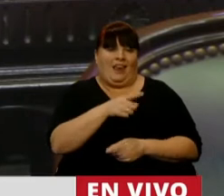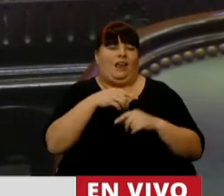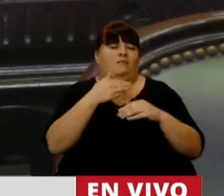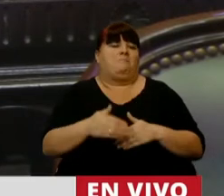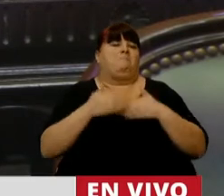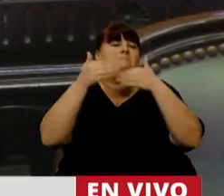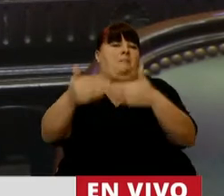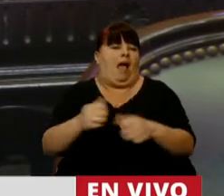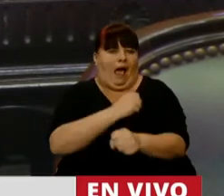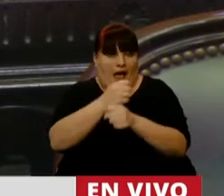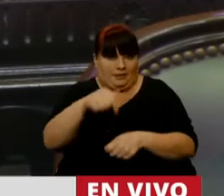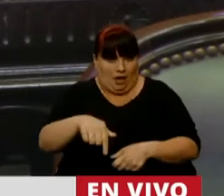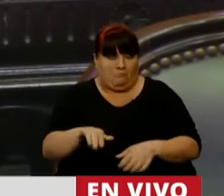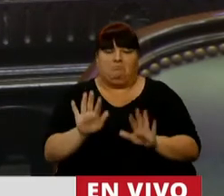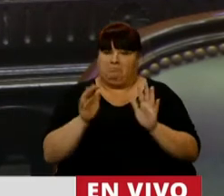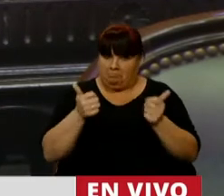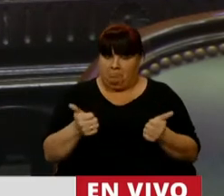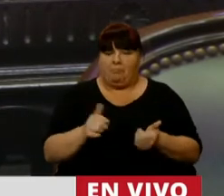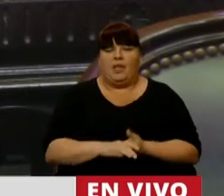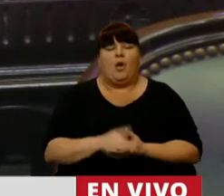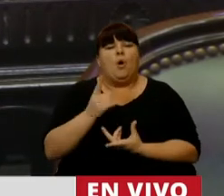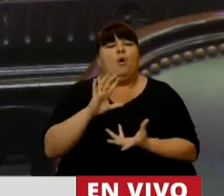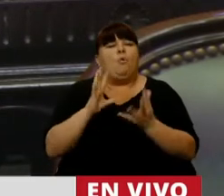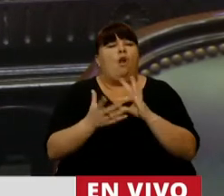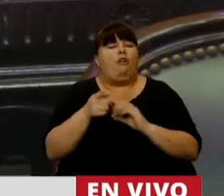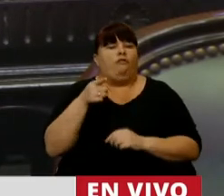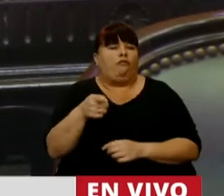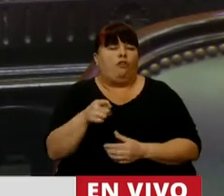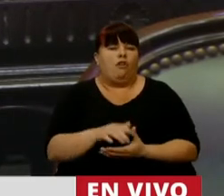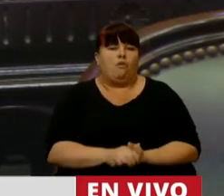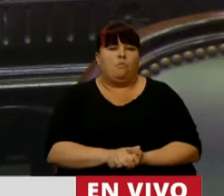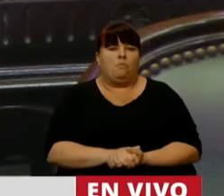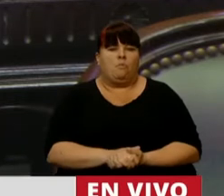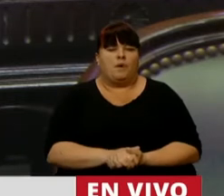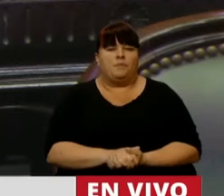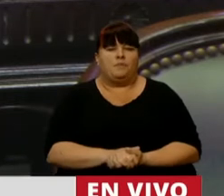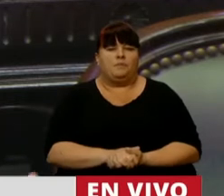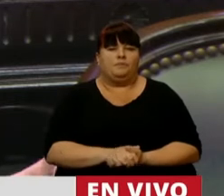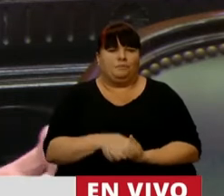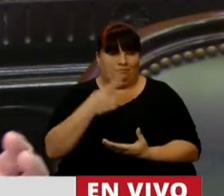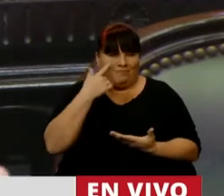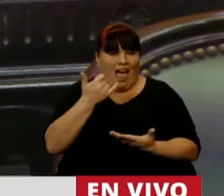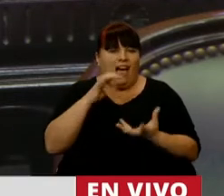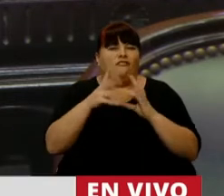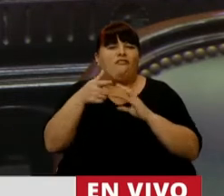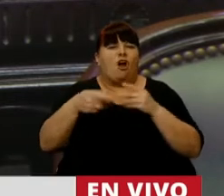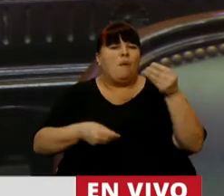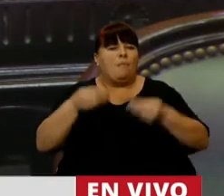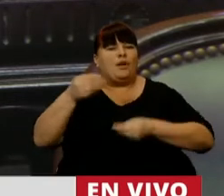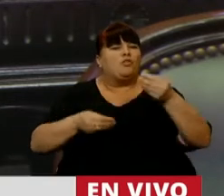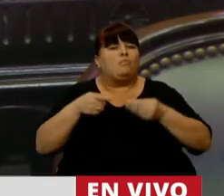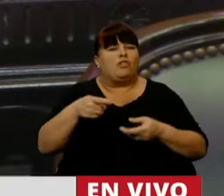prorrogó. Ahora bien, una de las características que podemos observar de este